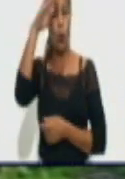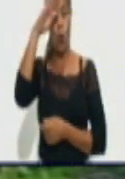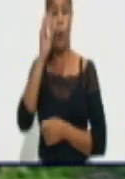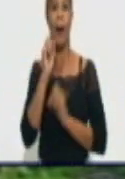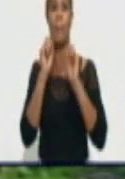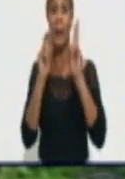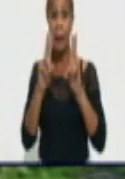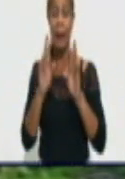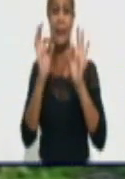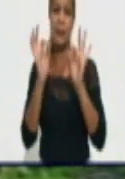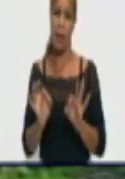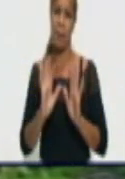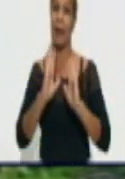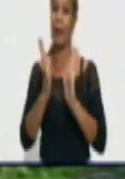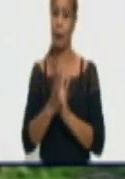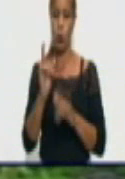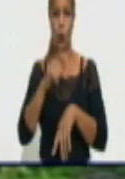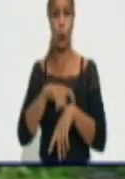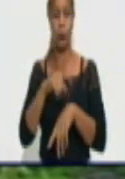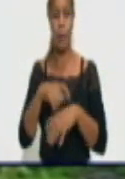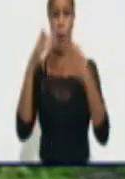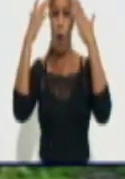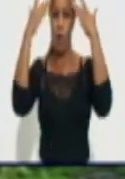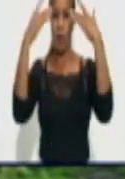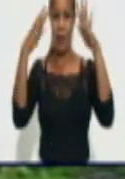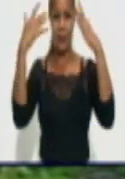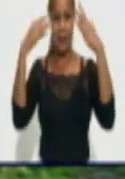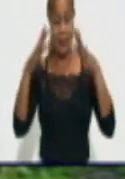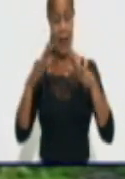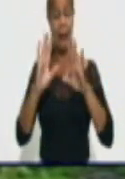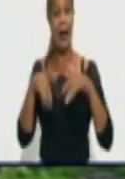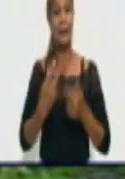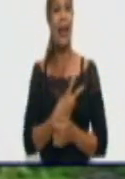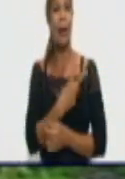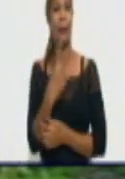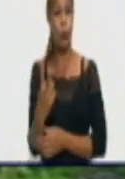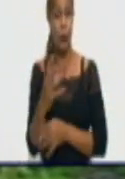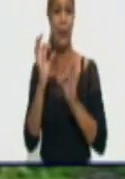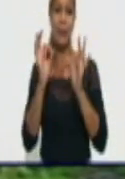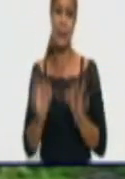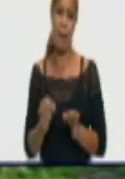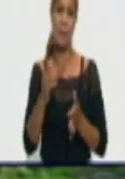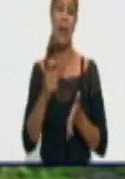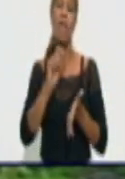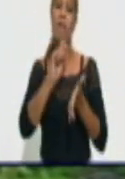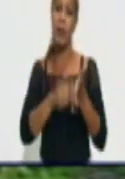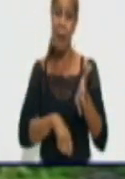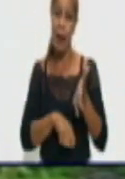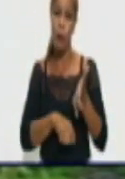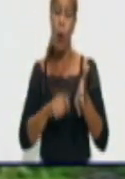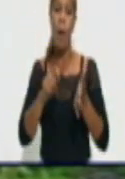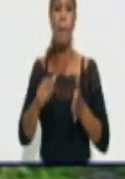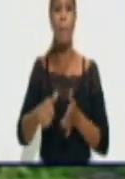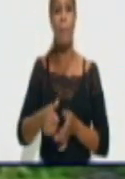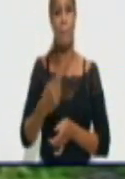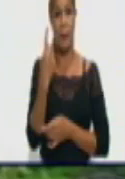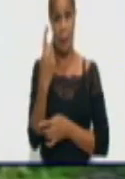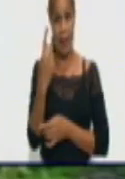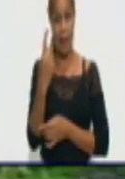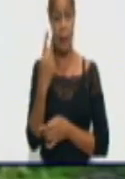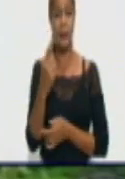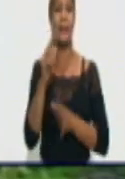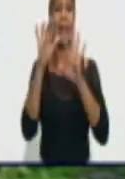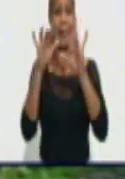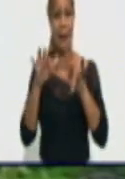los tiempos. ¡Felicidades! ¡Hasta la victoria siempre! Firmado Federico Hernández Hernández, miembro del